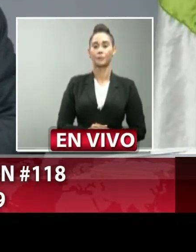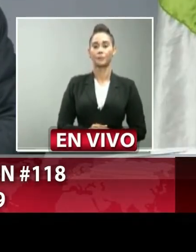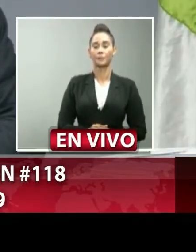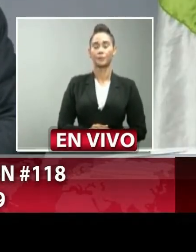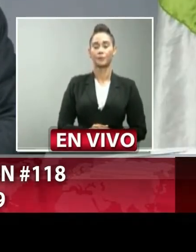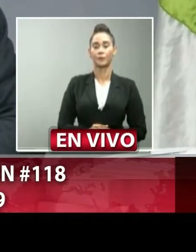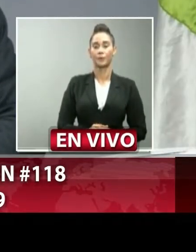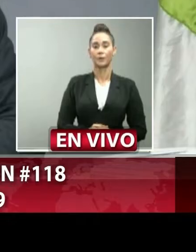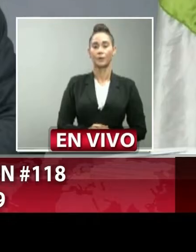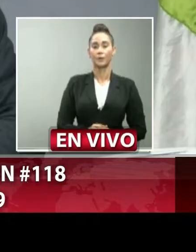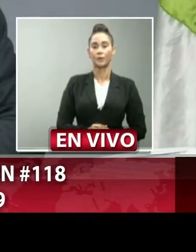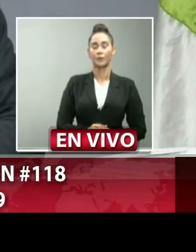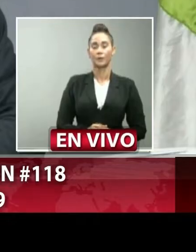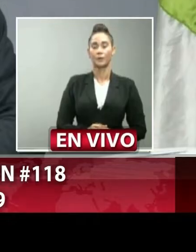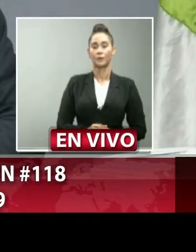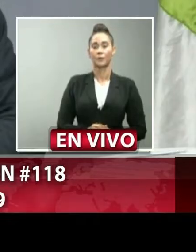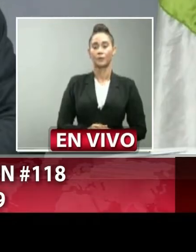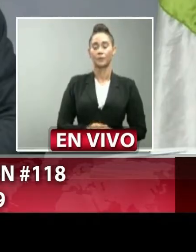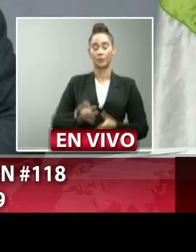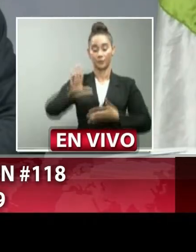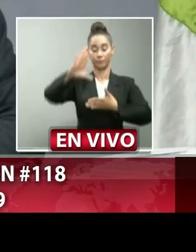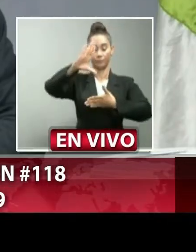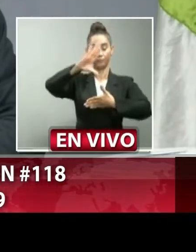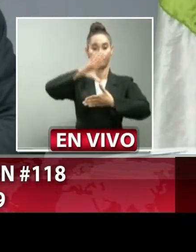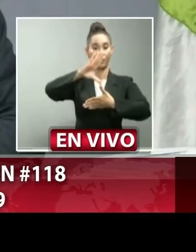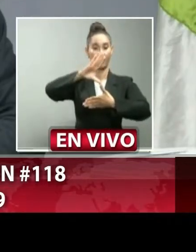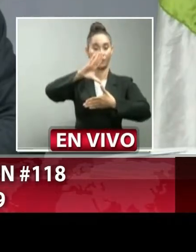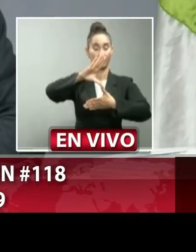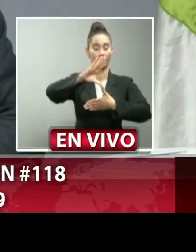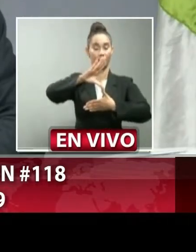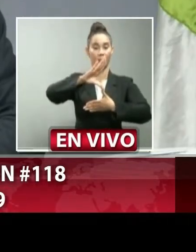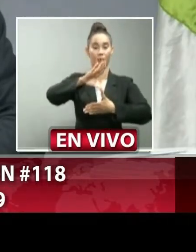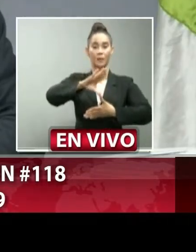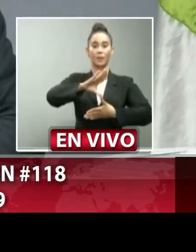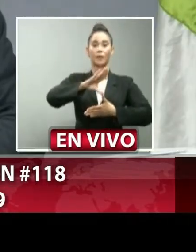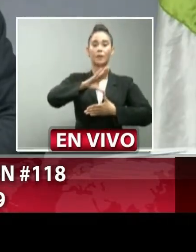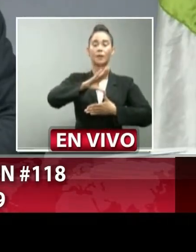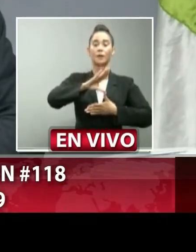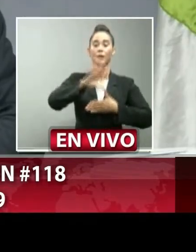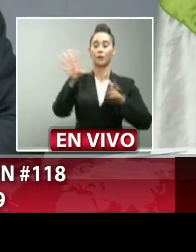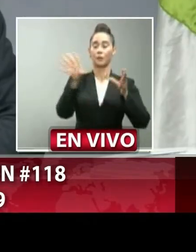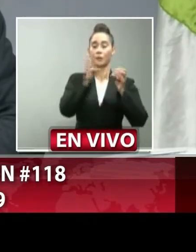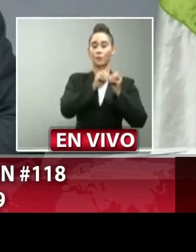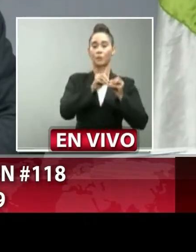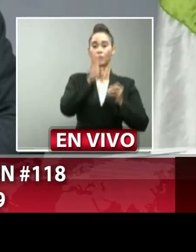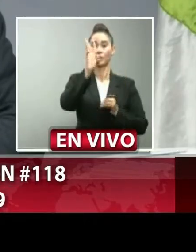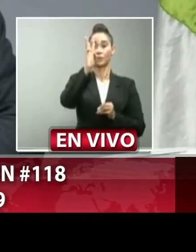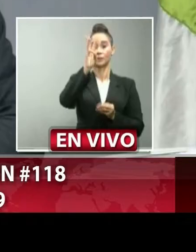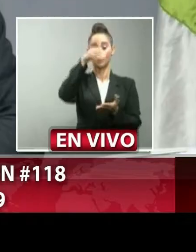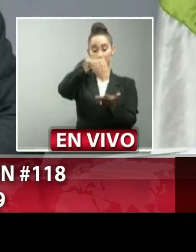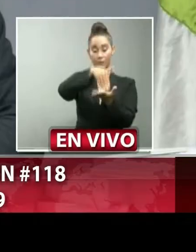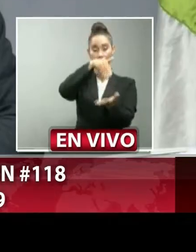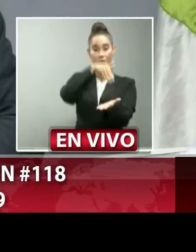fallecidos en la región de las Américas se han reportado un total de 6